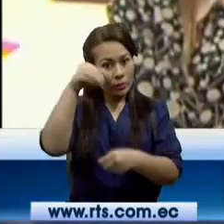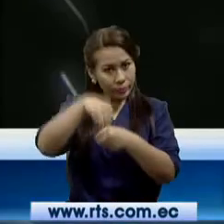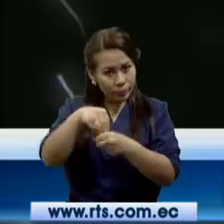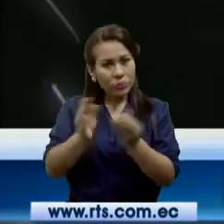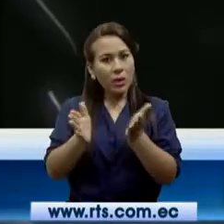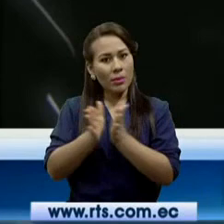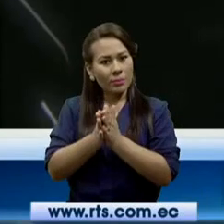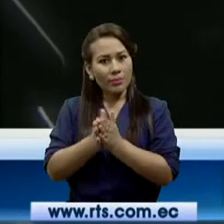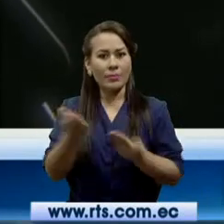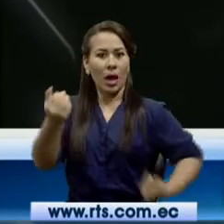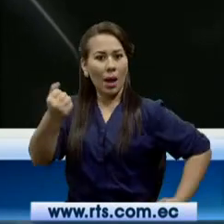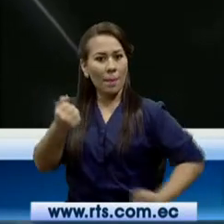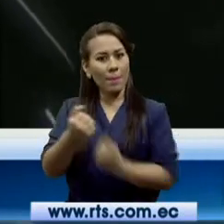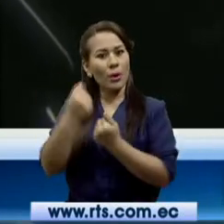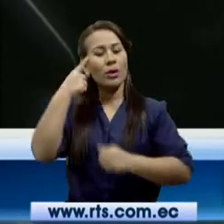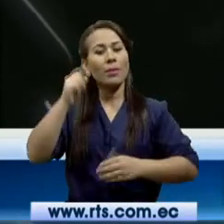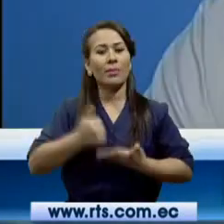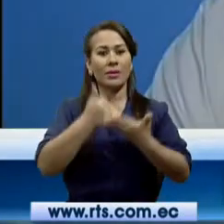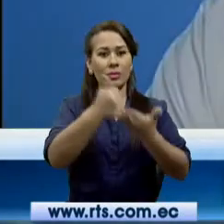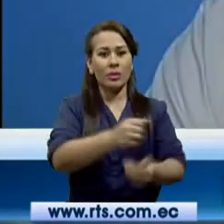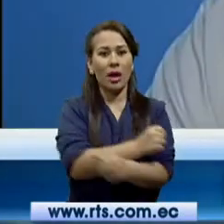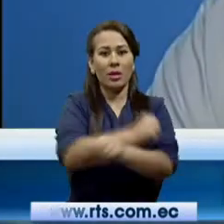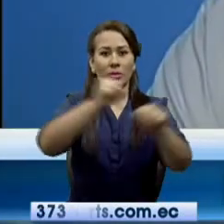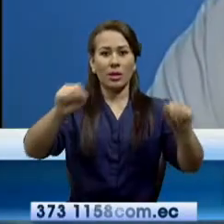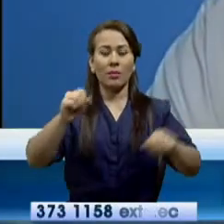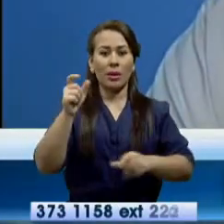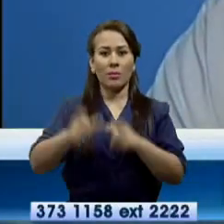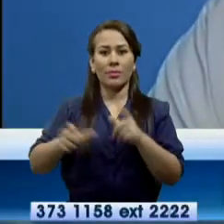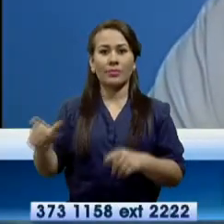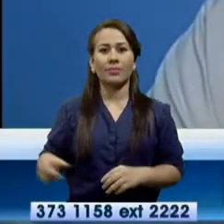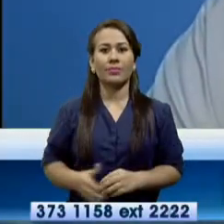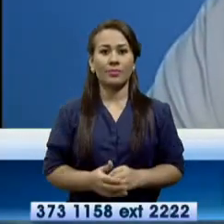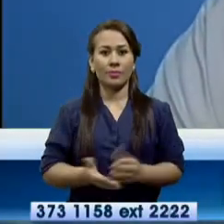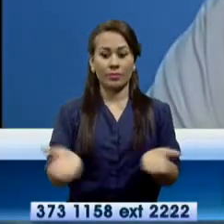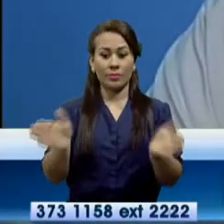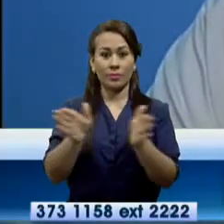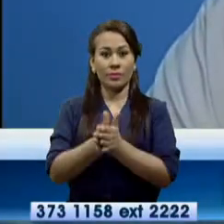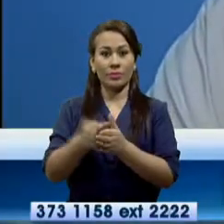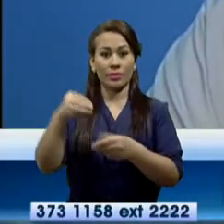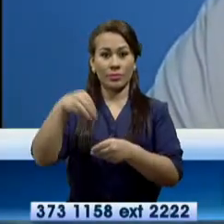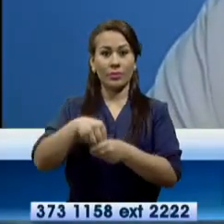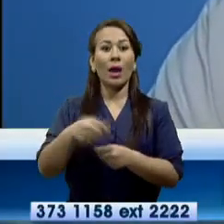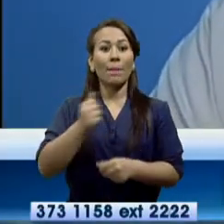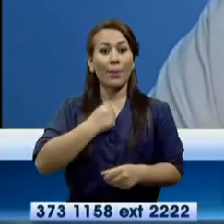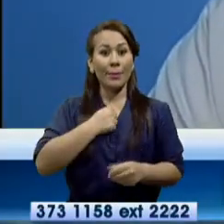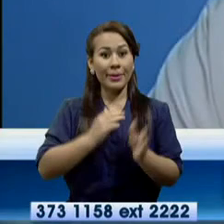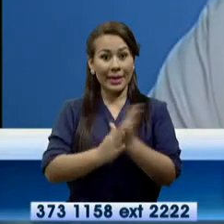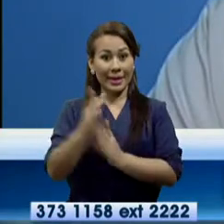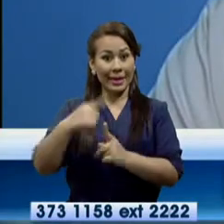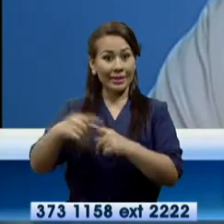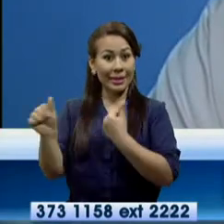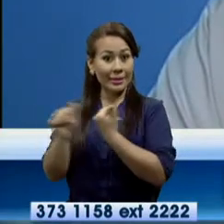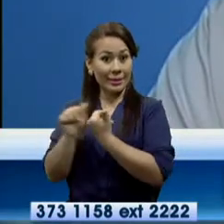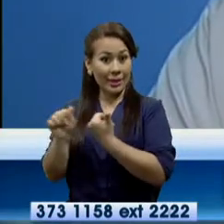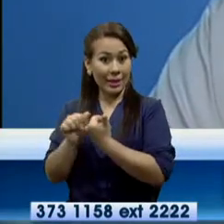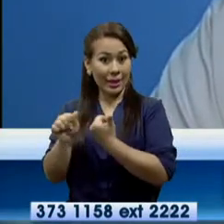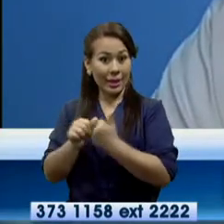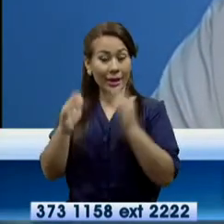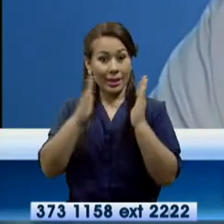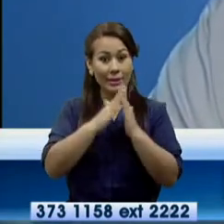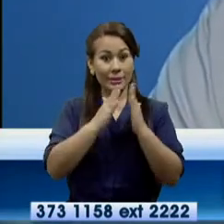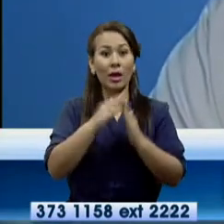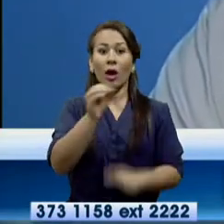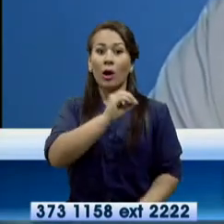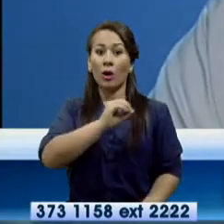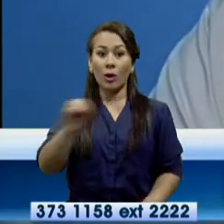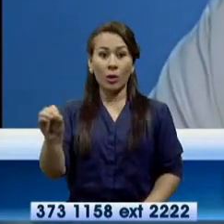hacer esa luz que salva vidas. La donación se puede hacer directamente en la parroquia, lo puede hacer también en la